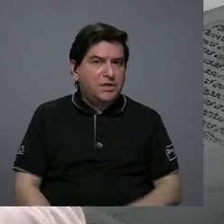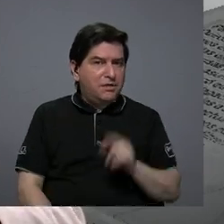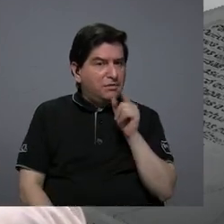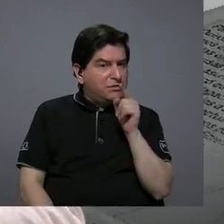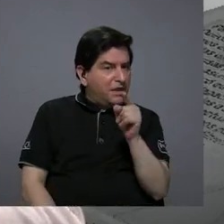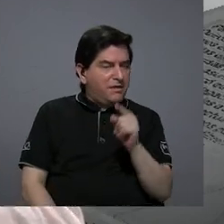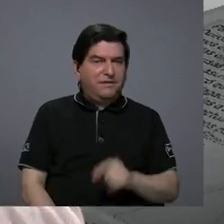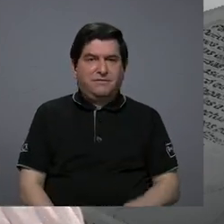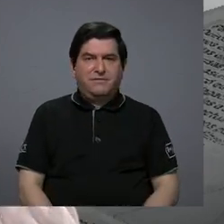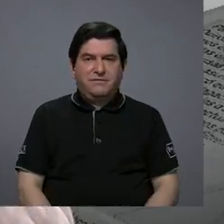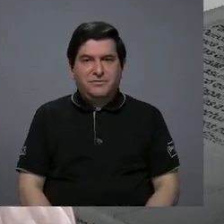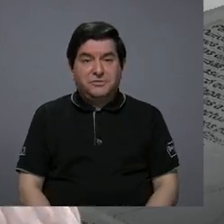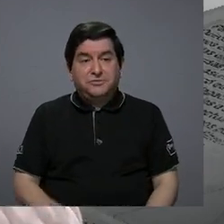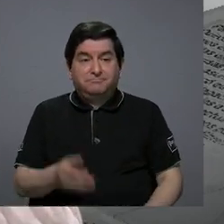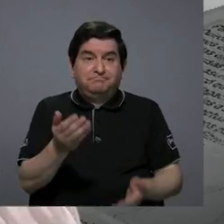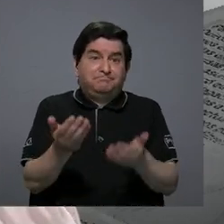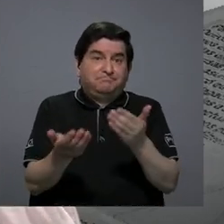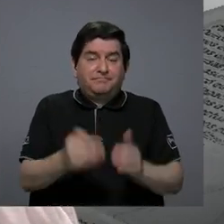los que